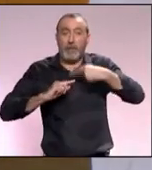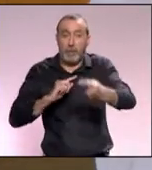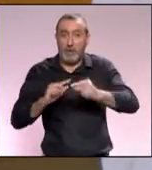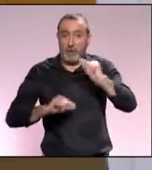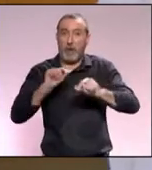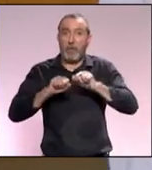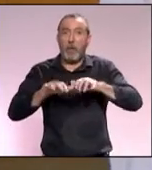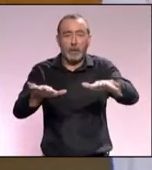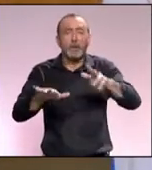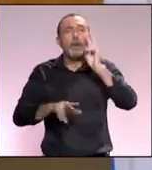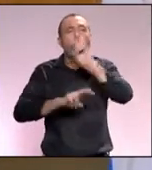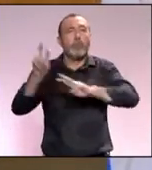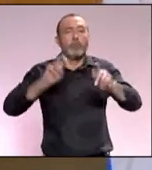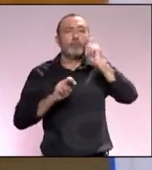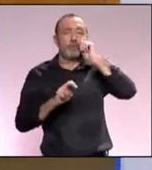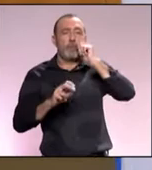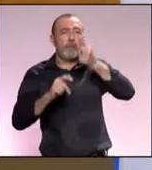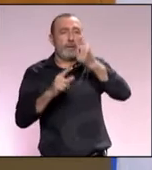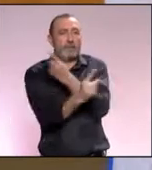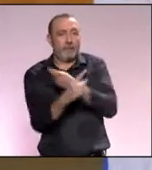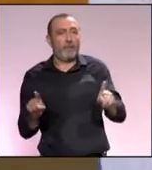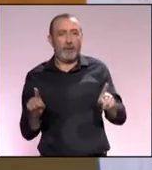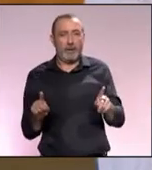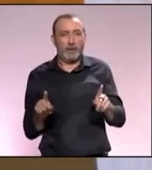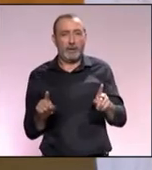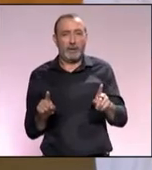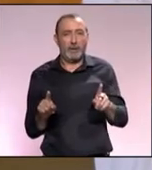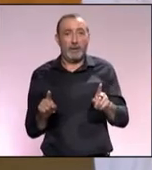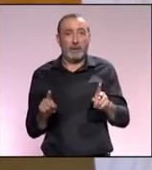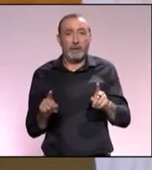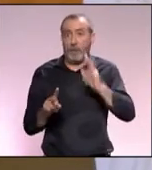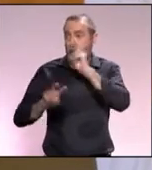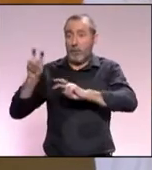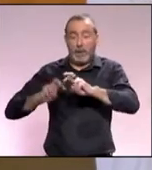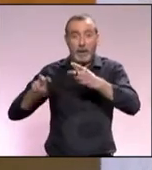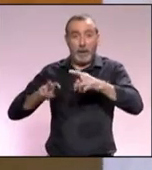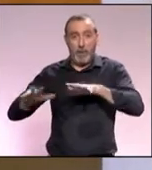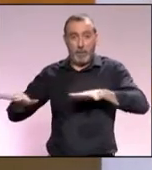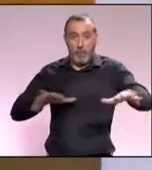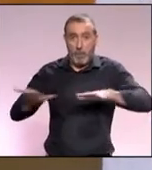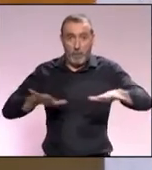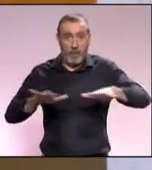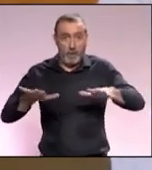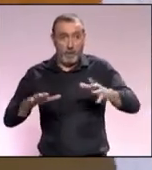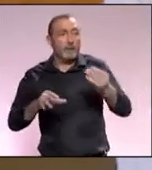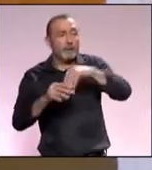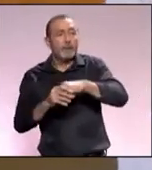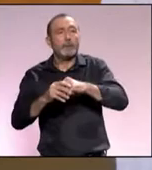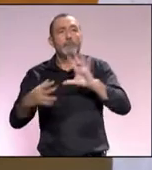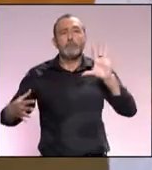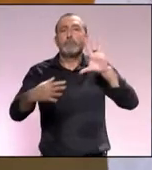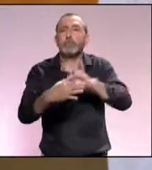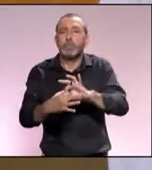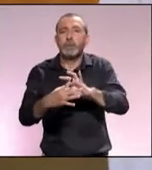la pandemia busca un turismo diferente, busca un turismo en cuya movilidad juegue